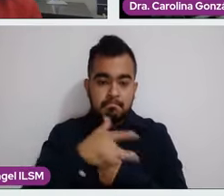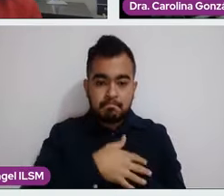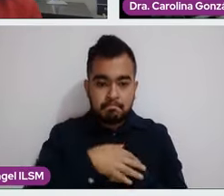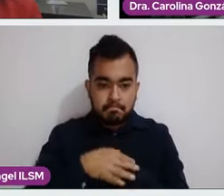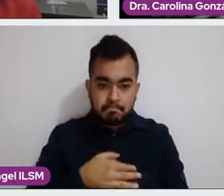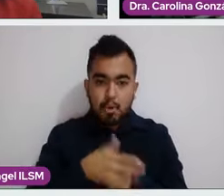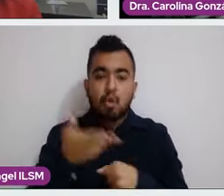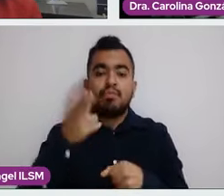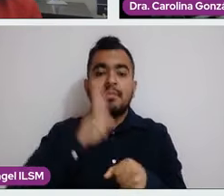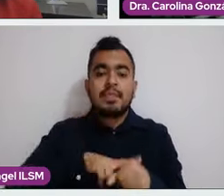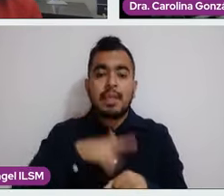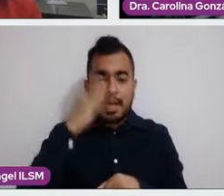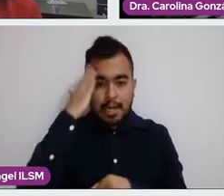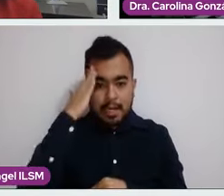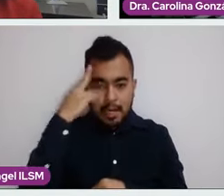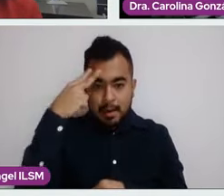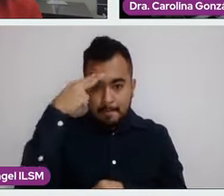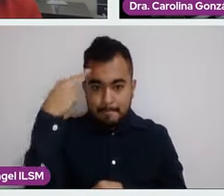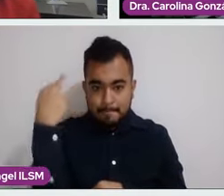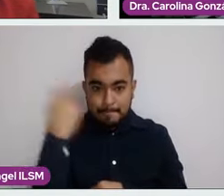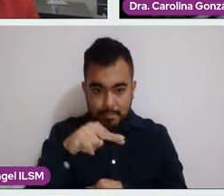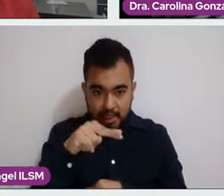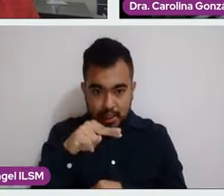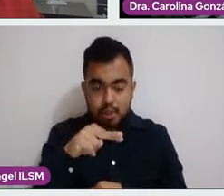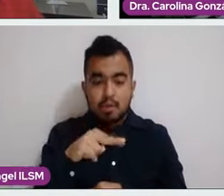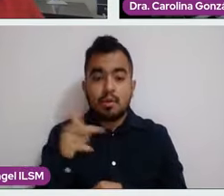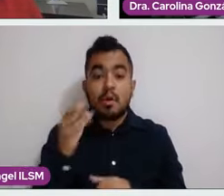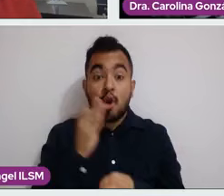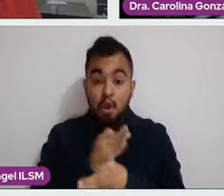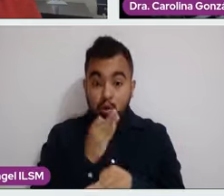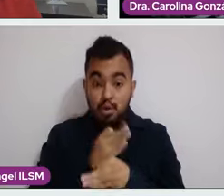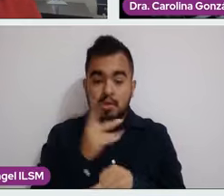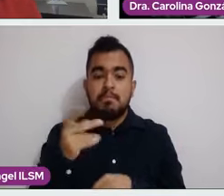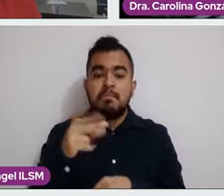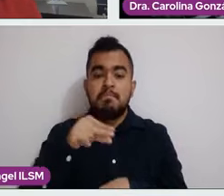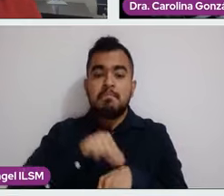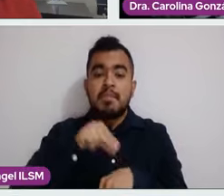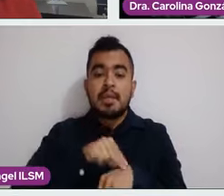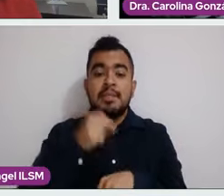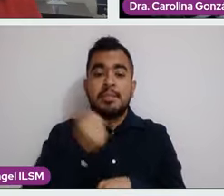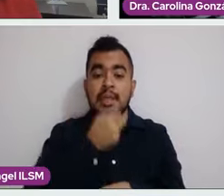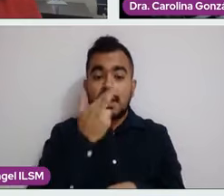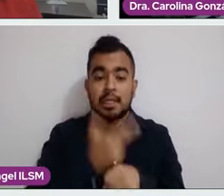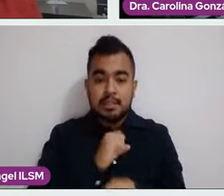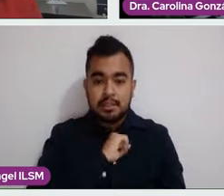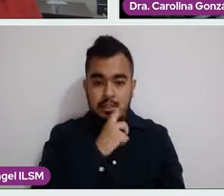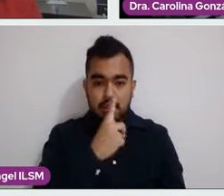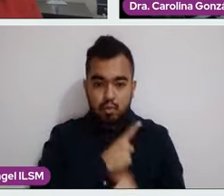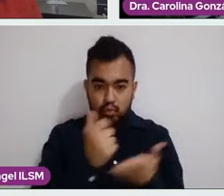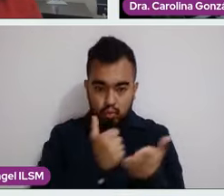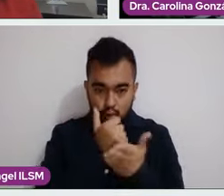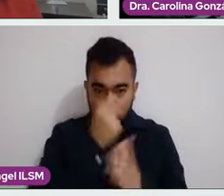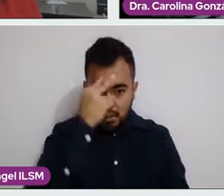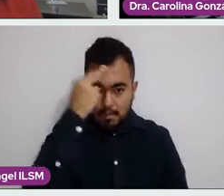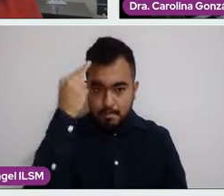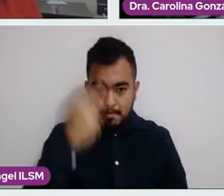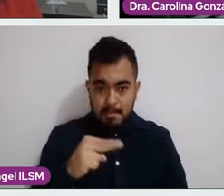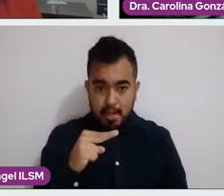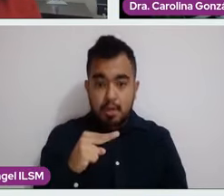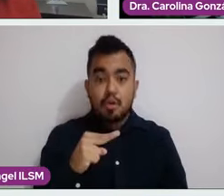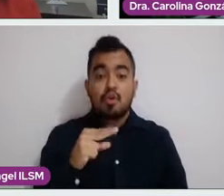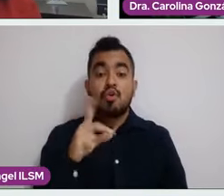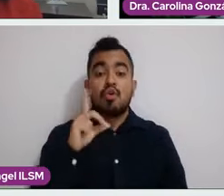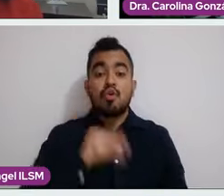de México. Actualmente es médica de la Secretaría de Salud de la Ciudad. Doctora, pues